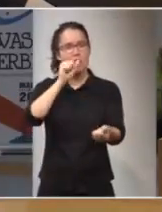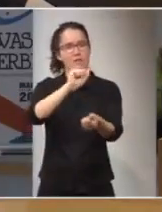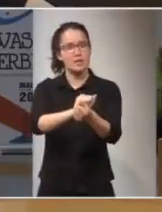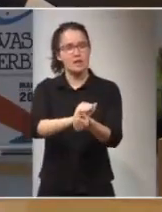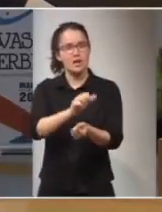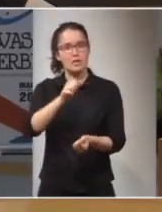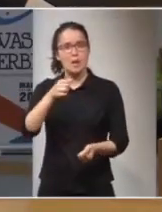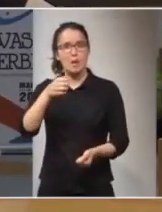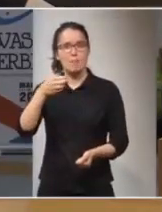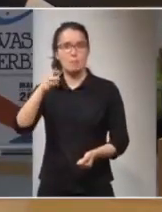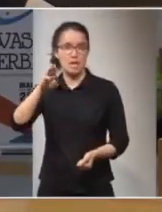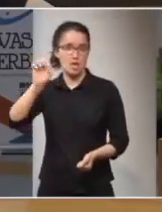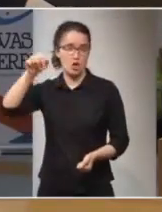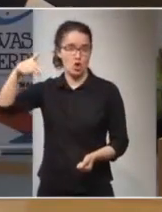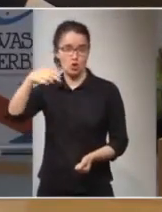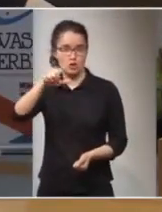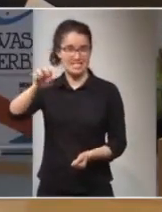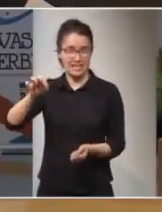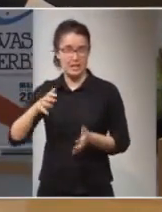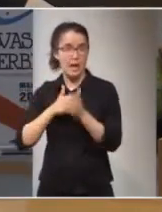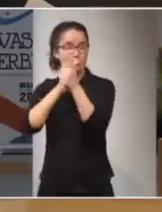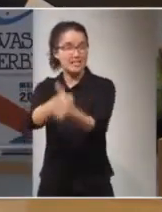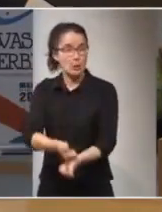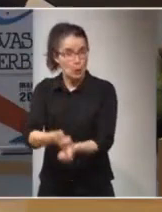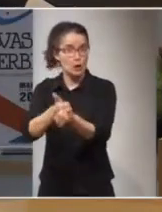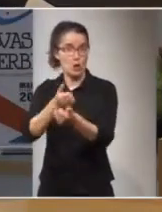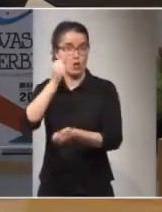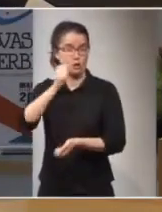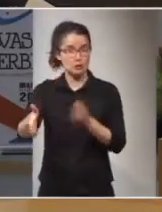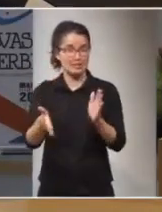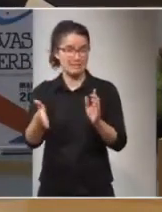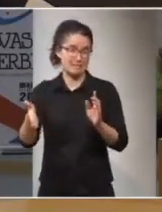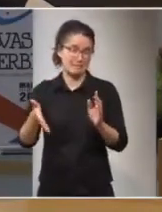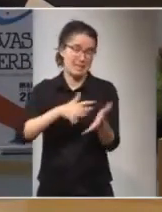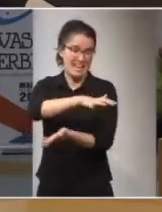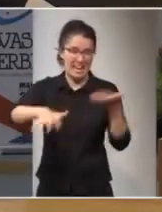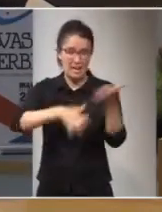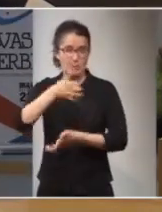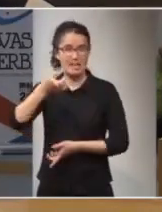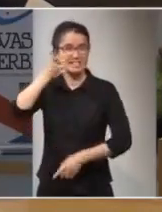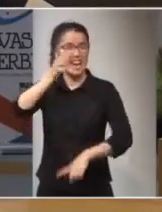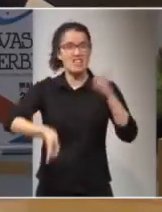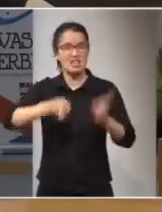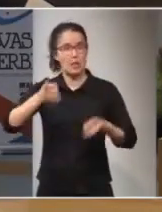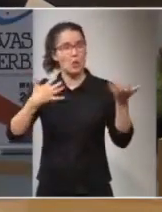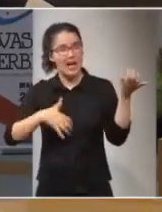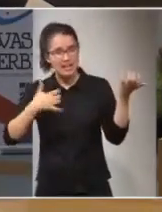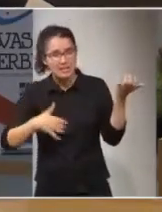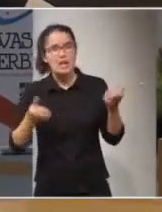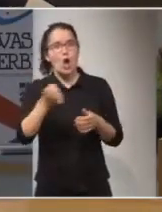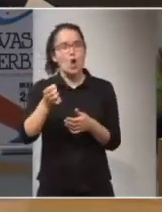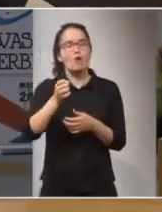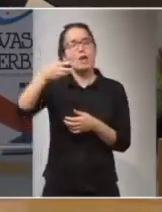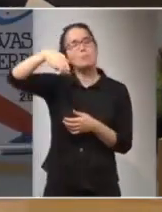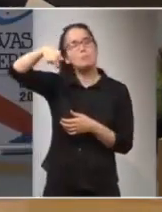Augusto Pinochet, o la persecución de los crímenes de la dictadura argentina, o de Ríos Montt en